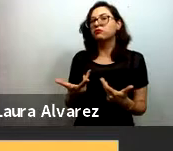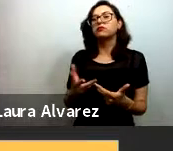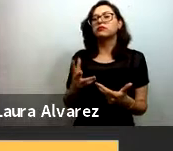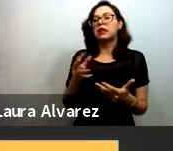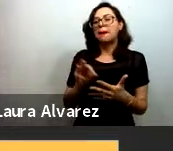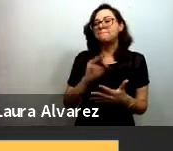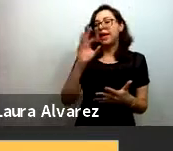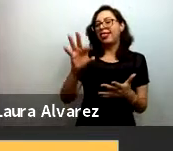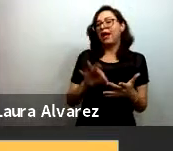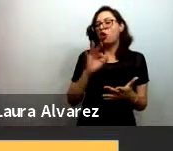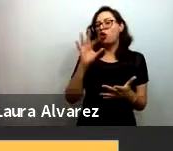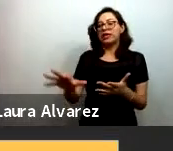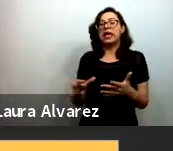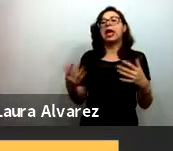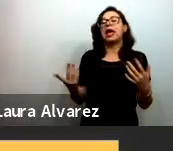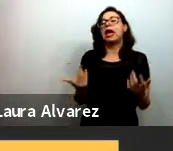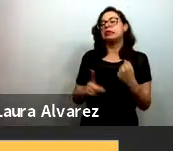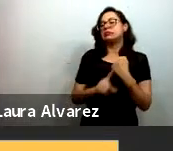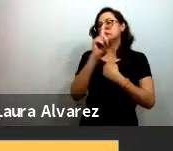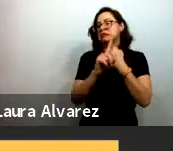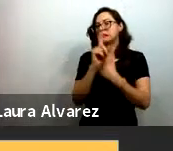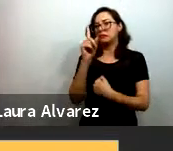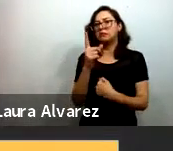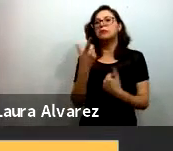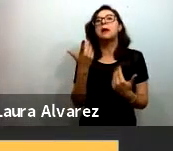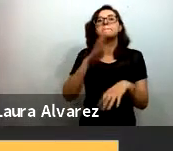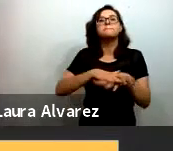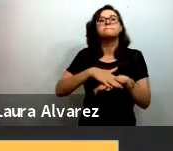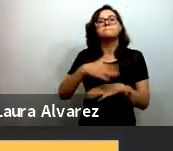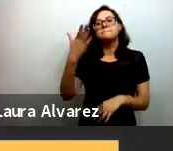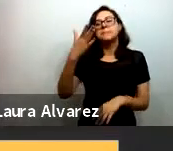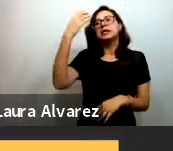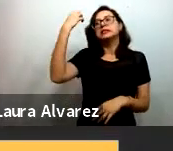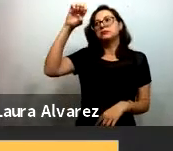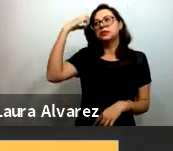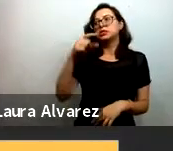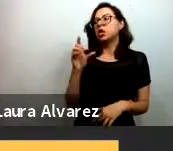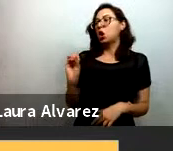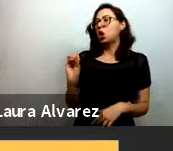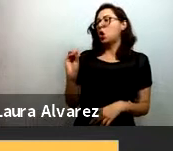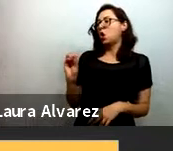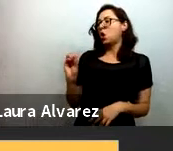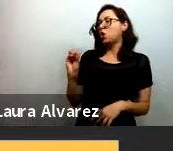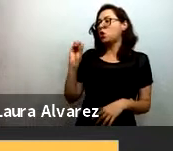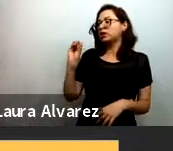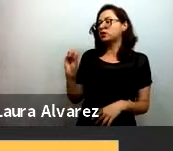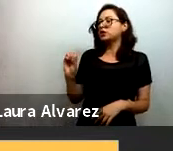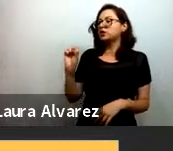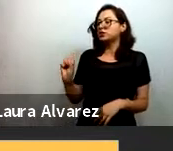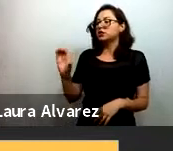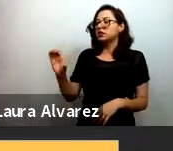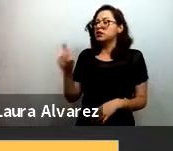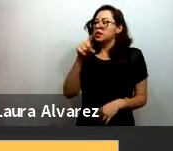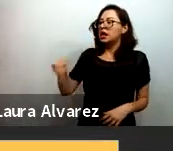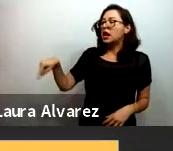emergencia y de manera más fuerte en la experiencia de las organizaciones de la sociedad civil que participan en el proyecto que tienen contacto directo con población